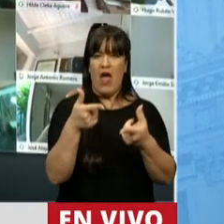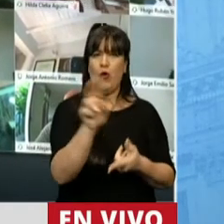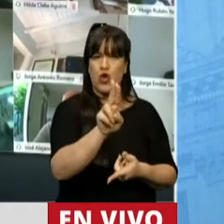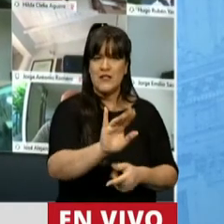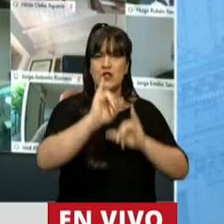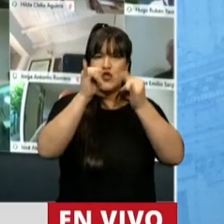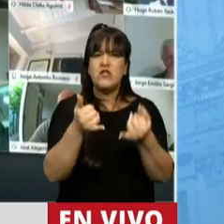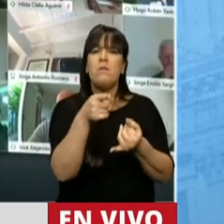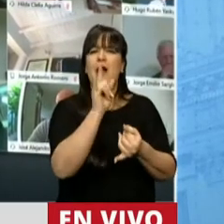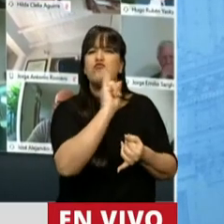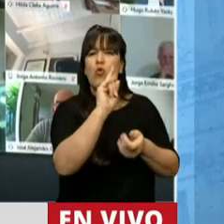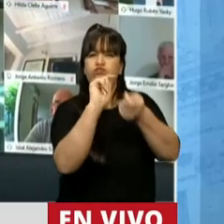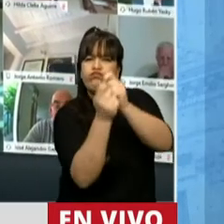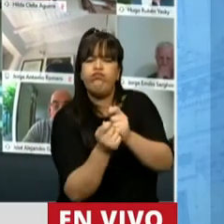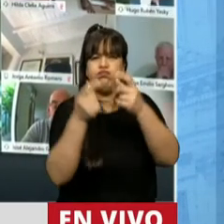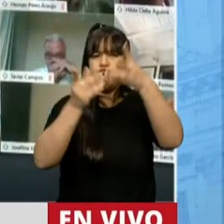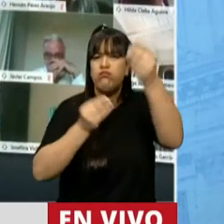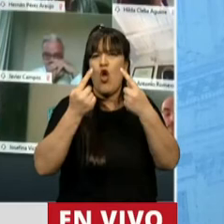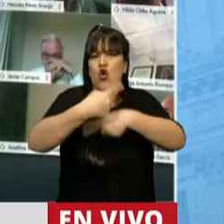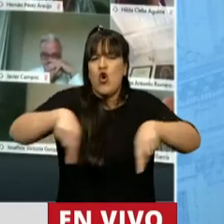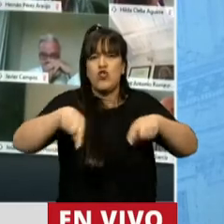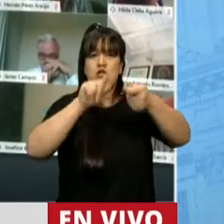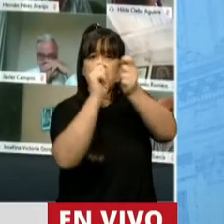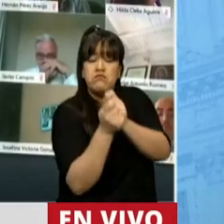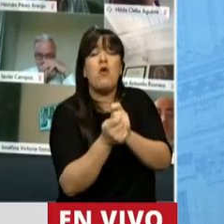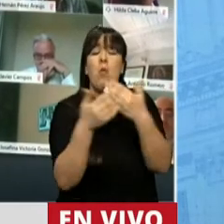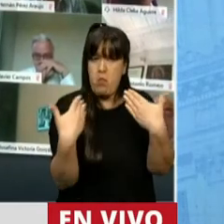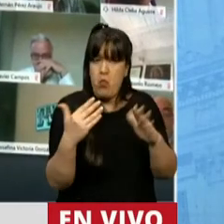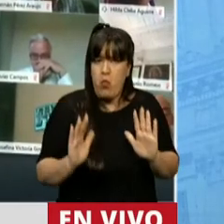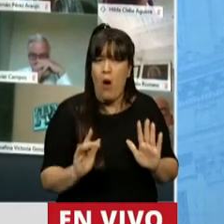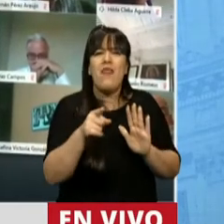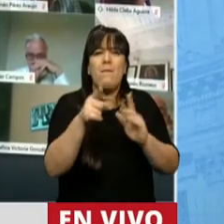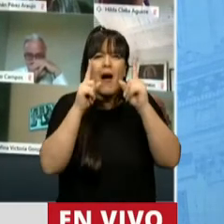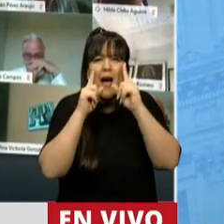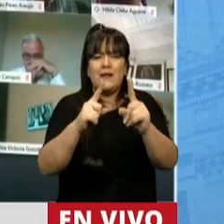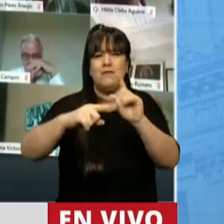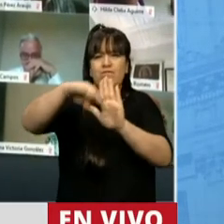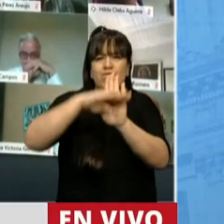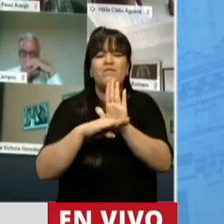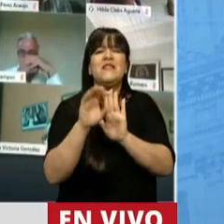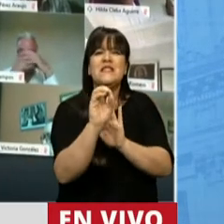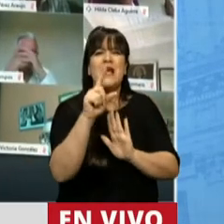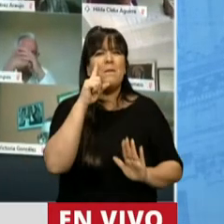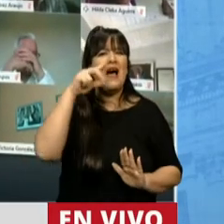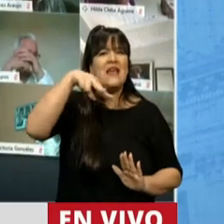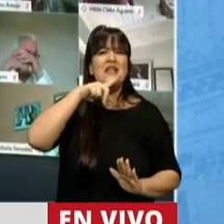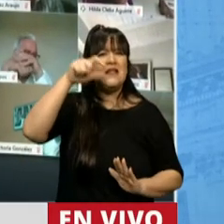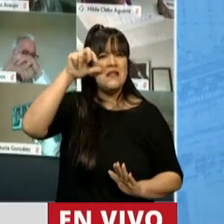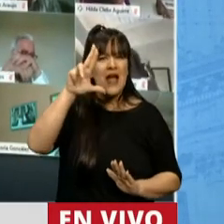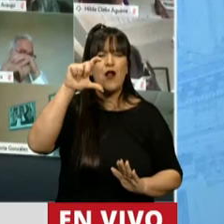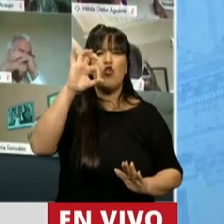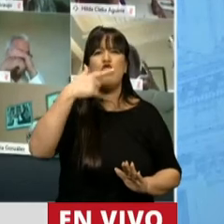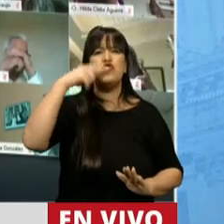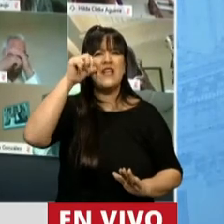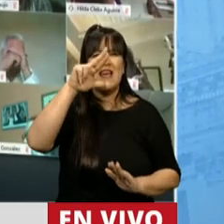y efectuar las modificaciones presupuestarias necesarias para atender el programa intercosecha en el ámbito del Ministerio de